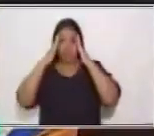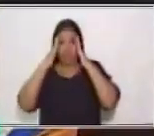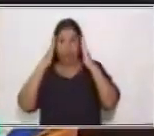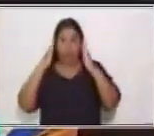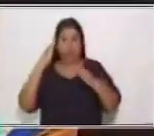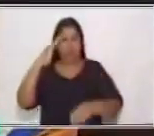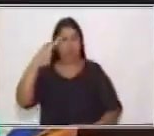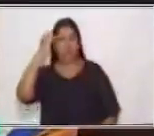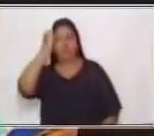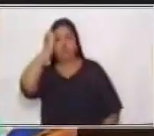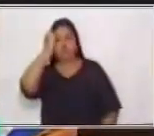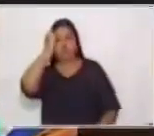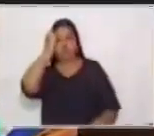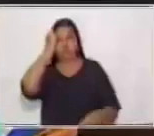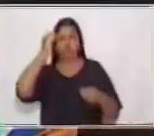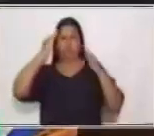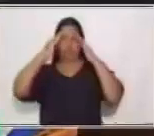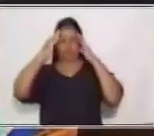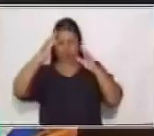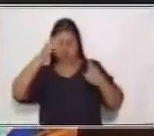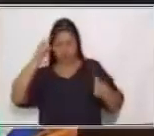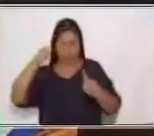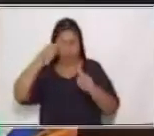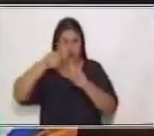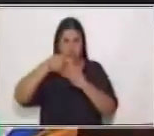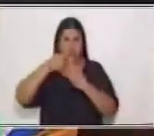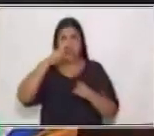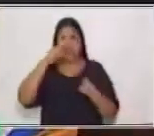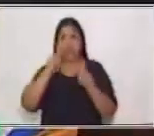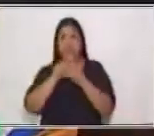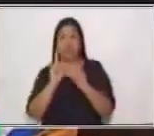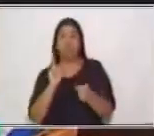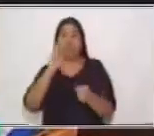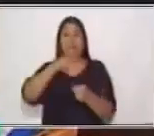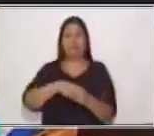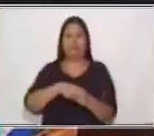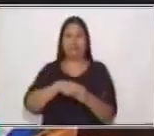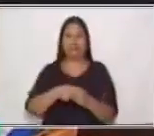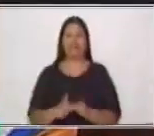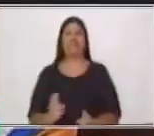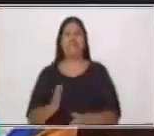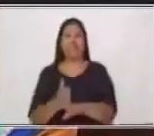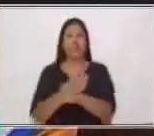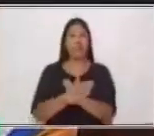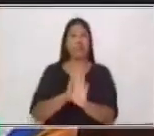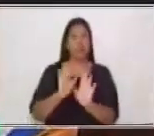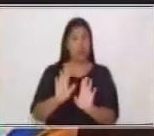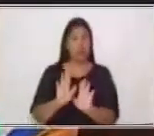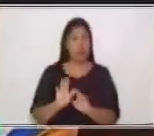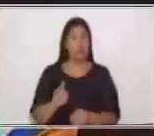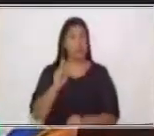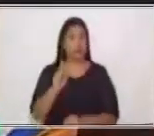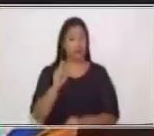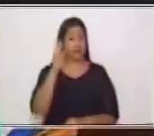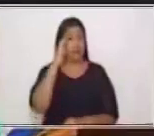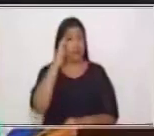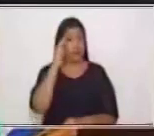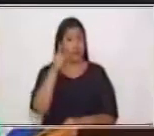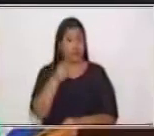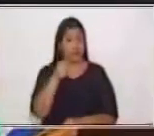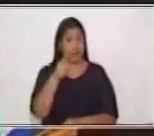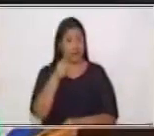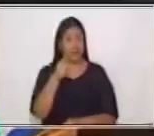memoria, la concentración y la participación. Antes de empezar, no olvides nuestras recomendaciones